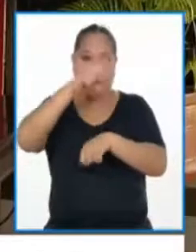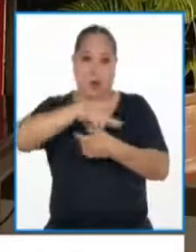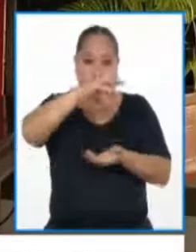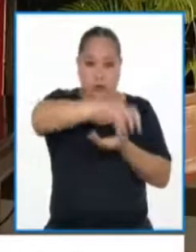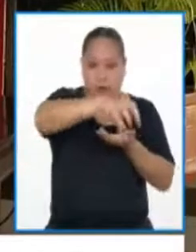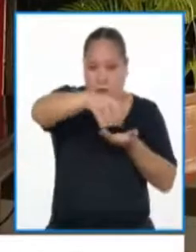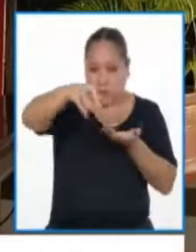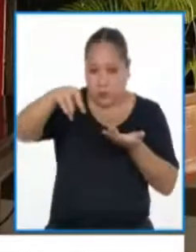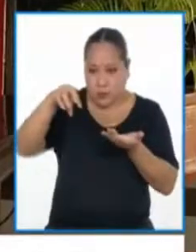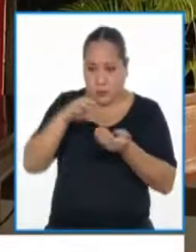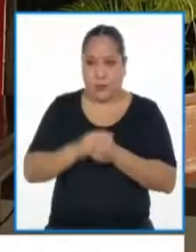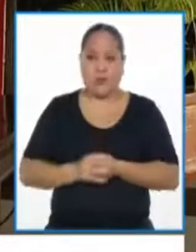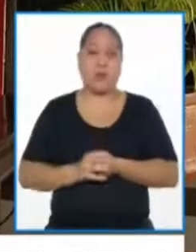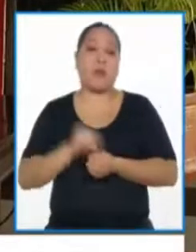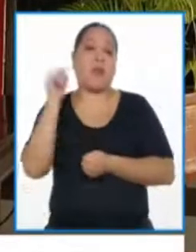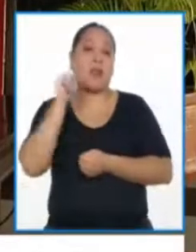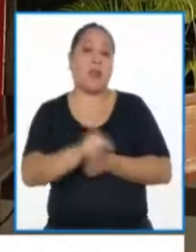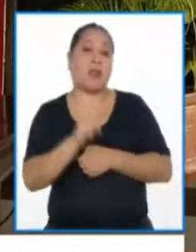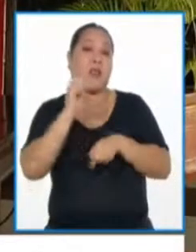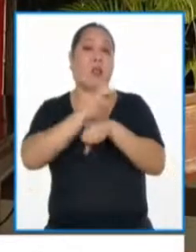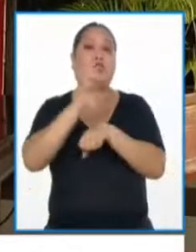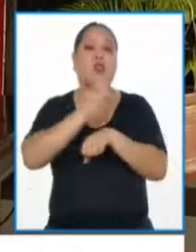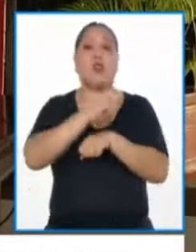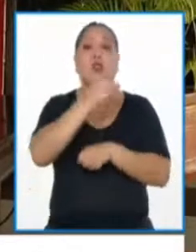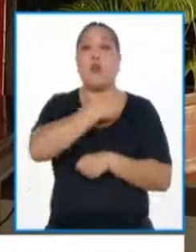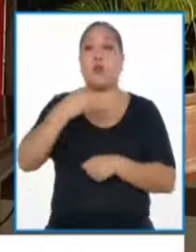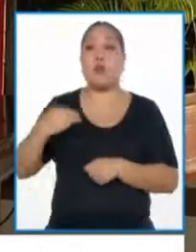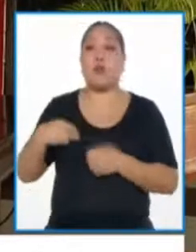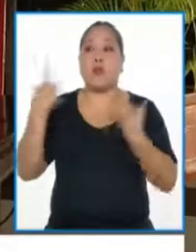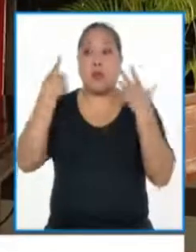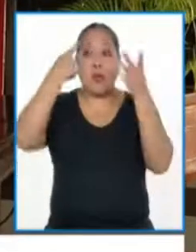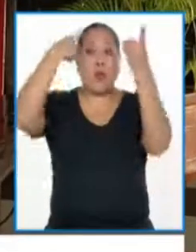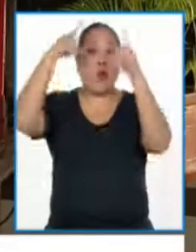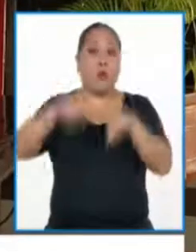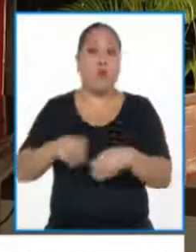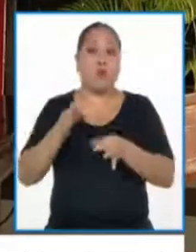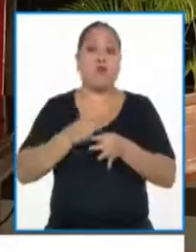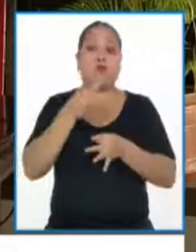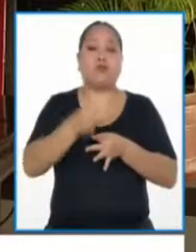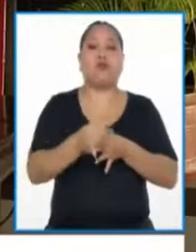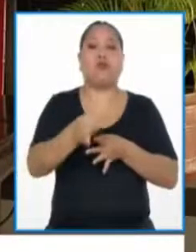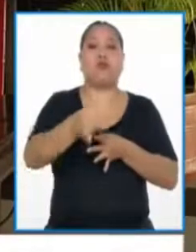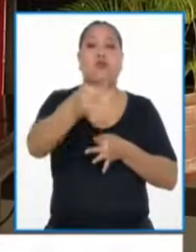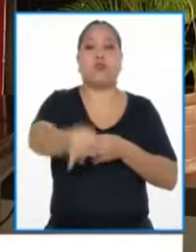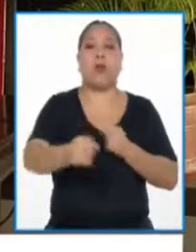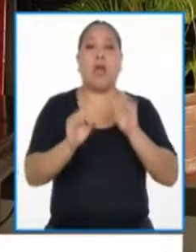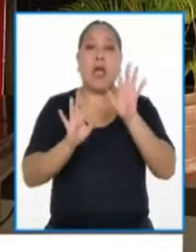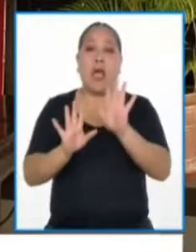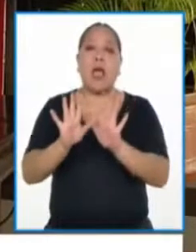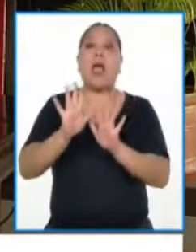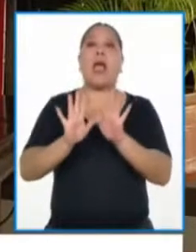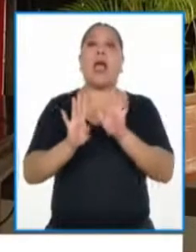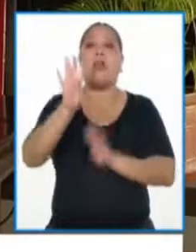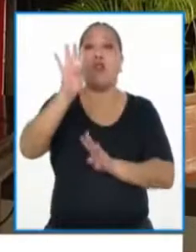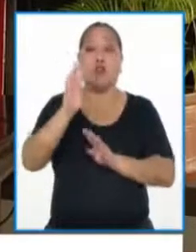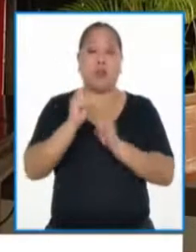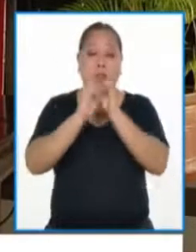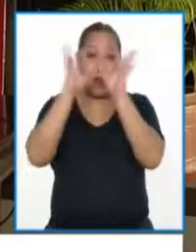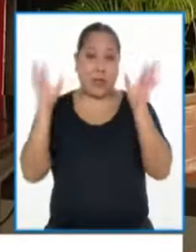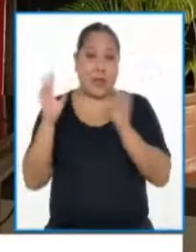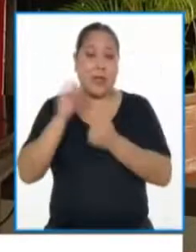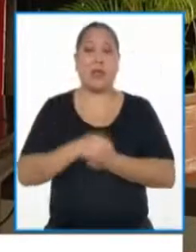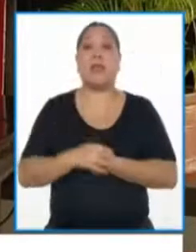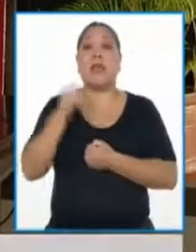sentido, en el Consejo de Ministros hemos acordado prolongar por 14 días las